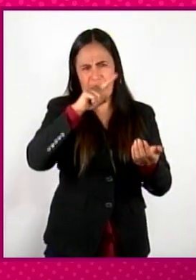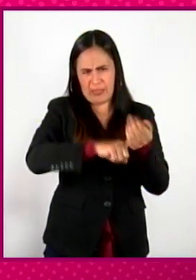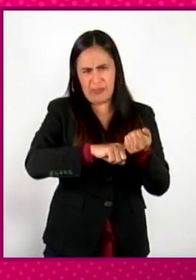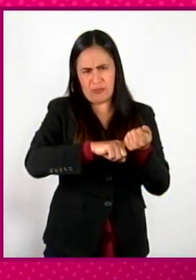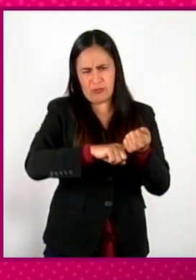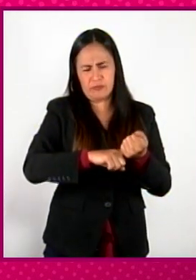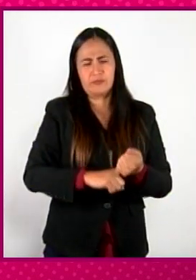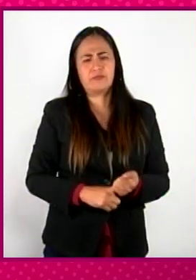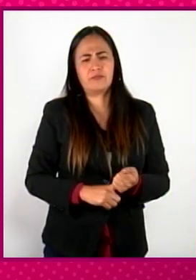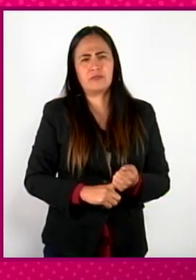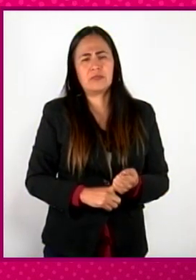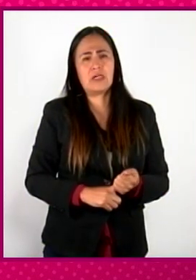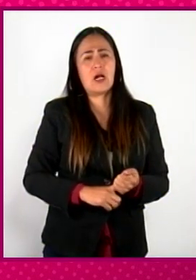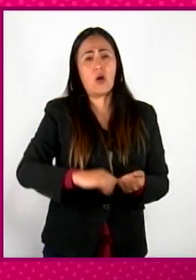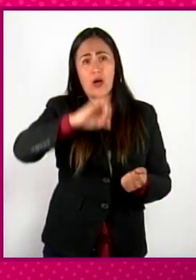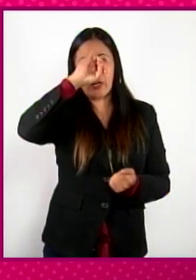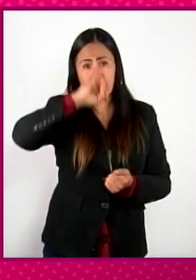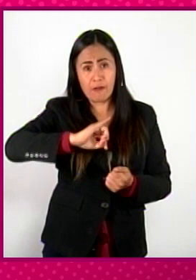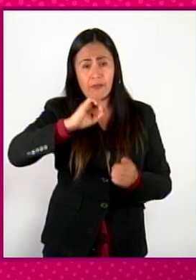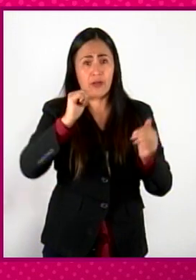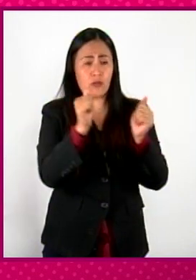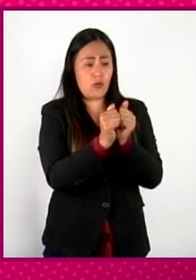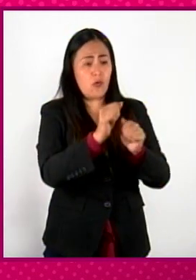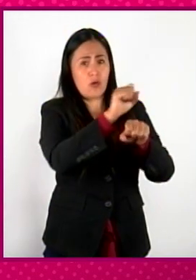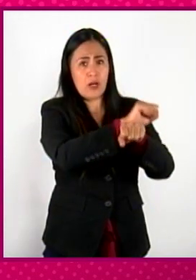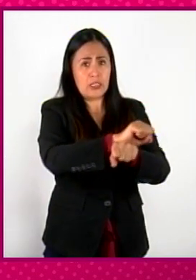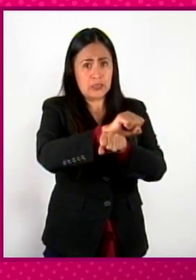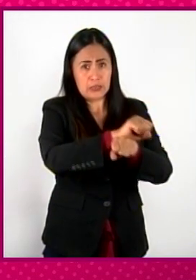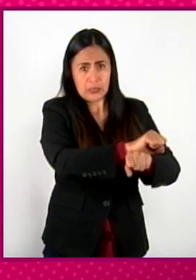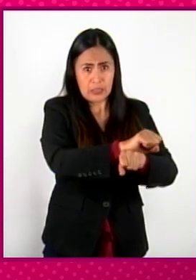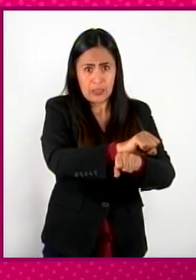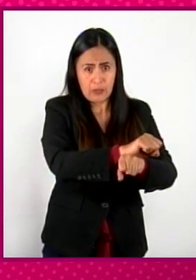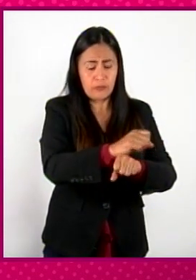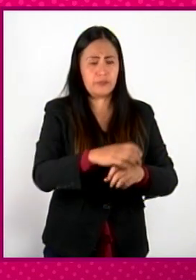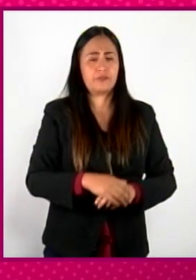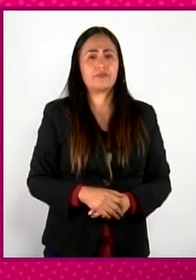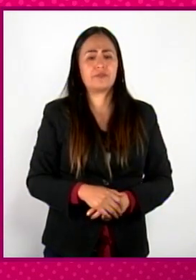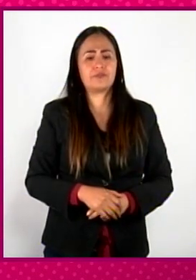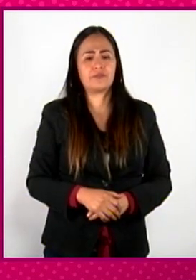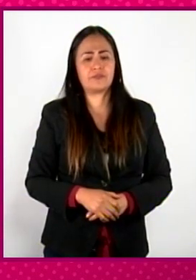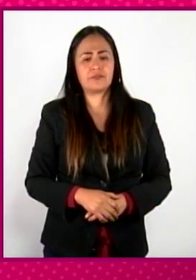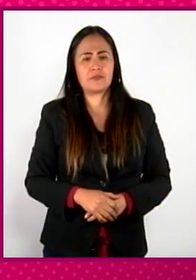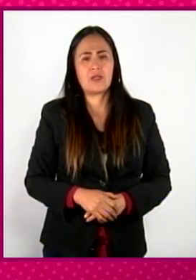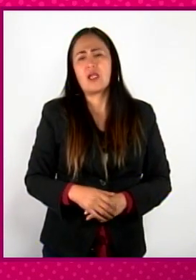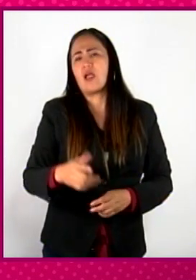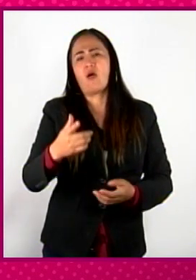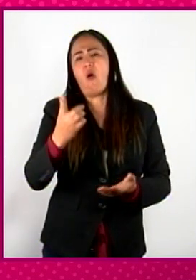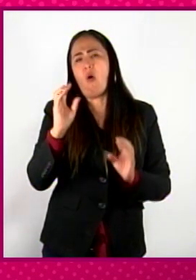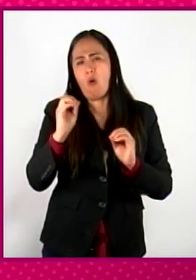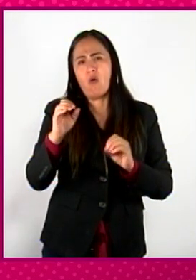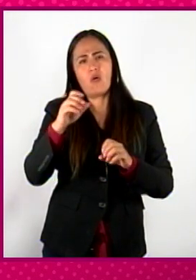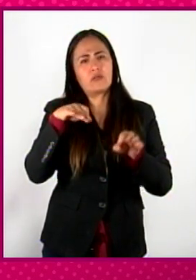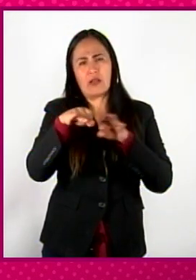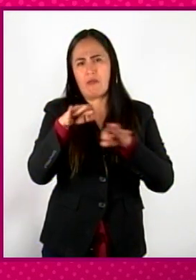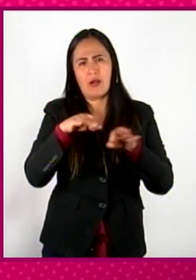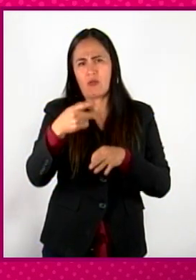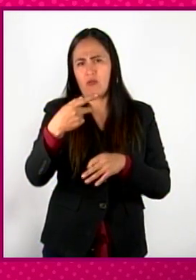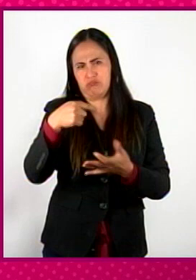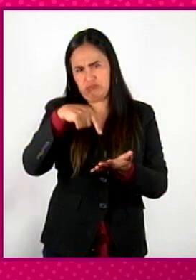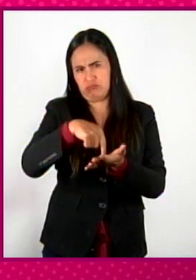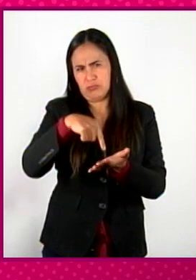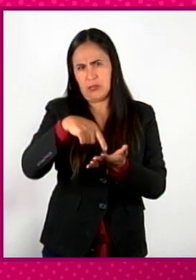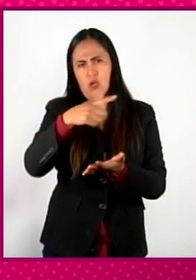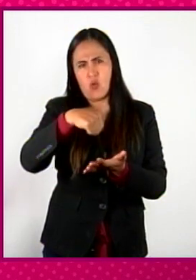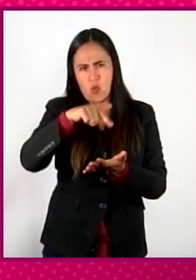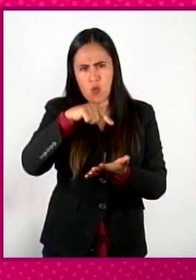desde la intimidad entre el amo y su esclavizada, desde el lugar del trabajo, por supuesto. Estamos hablando